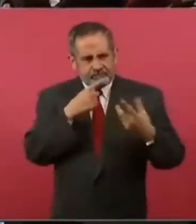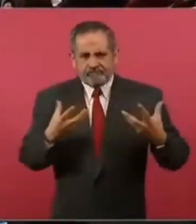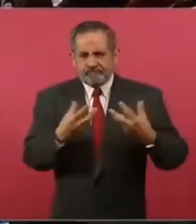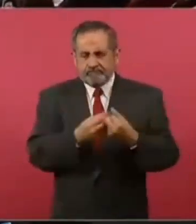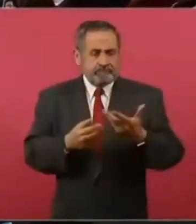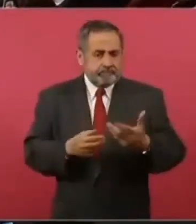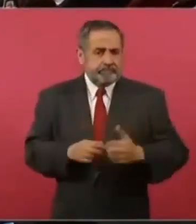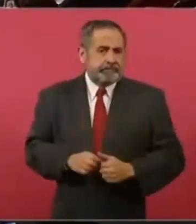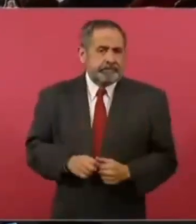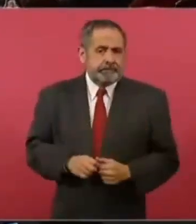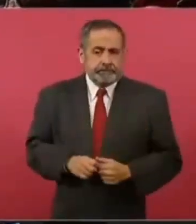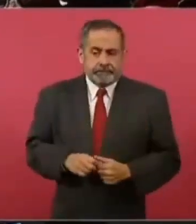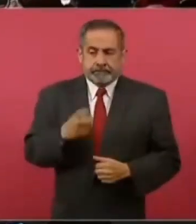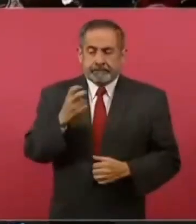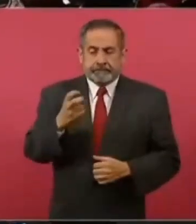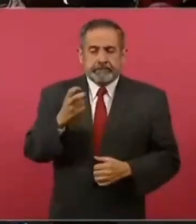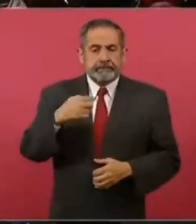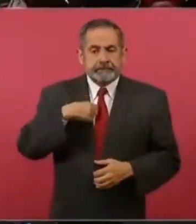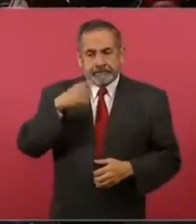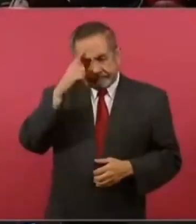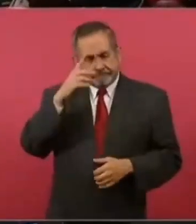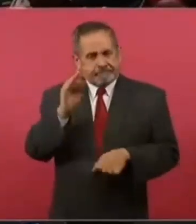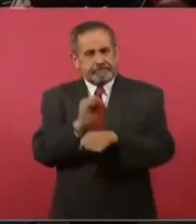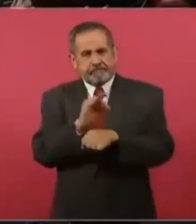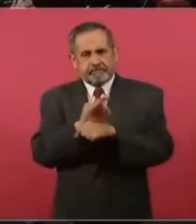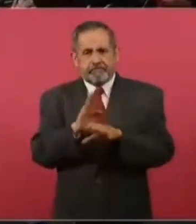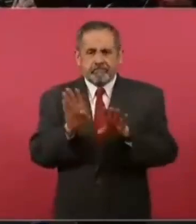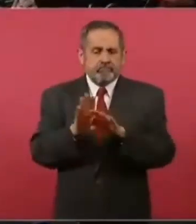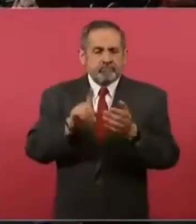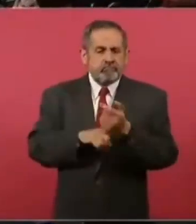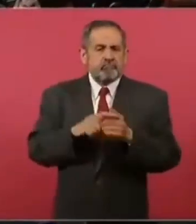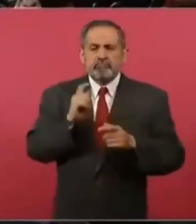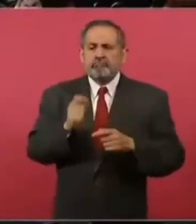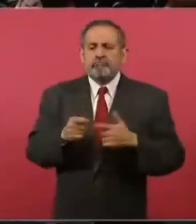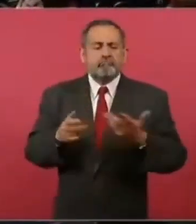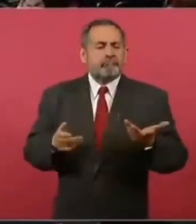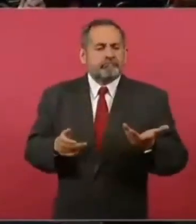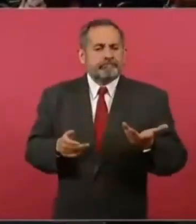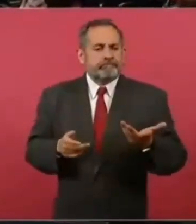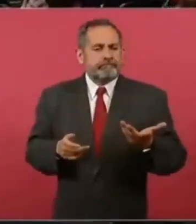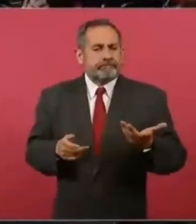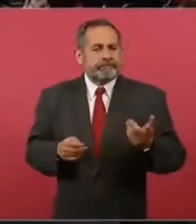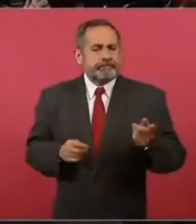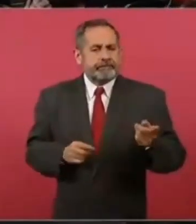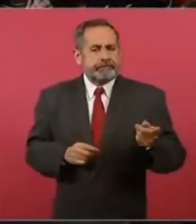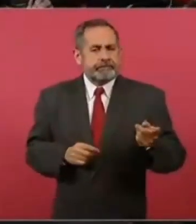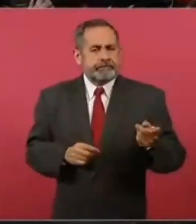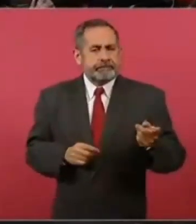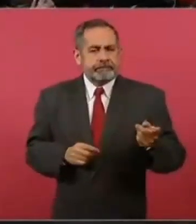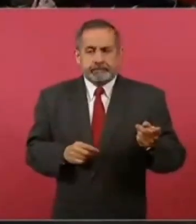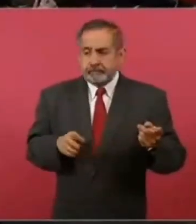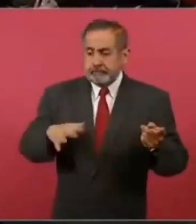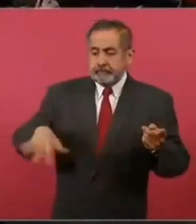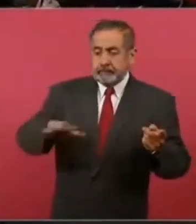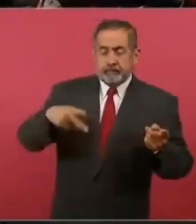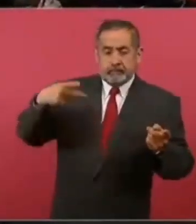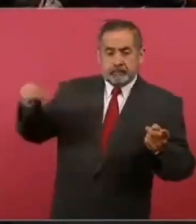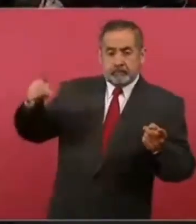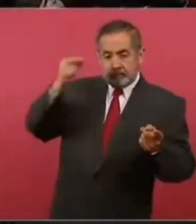es fortalecer lo público.